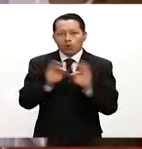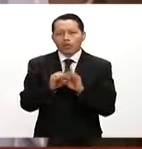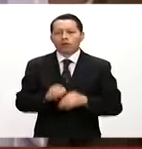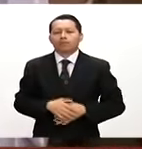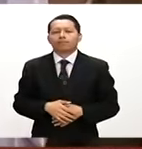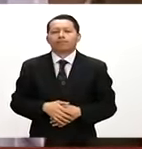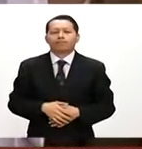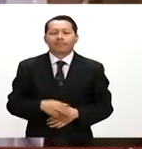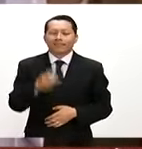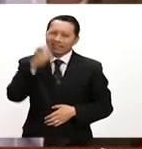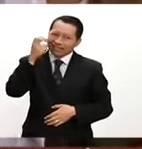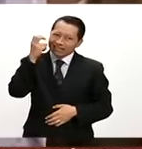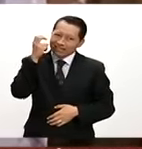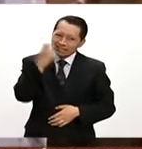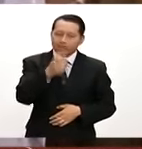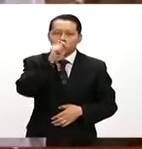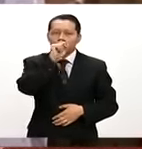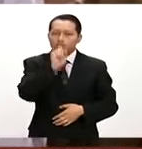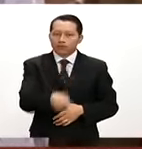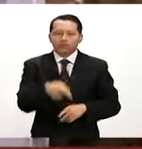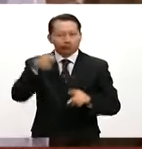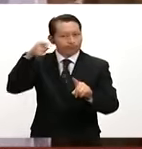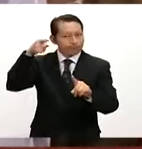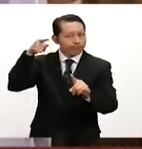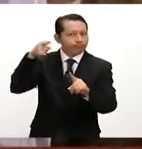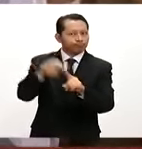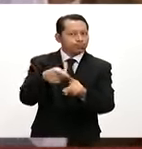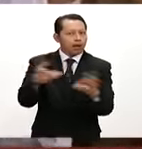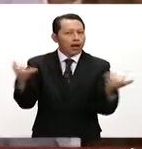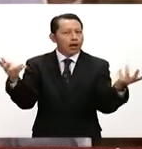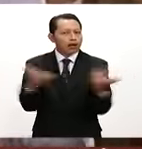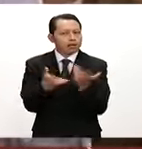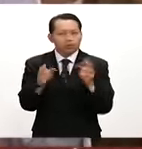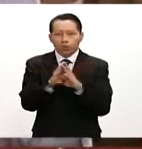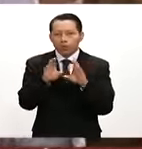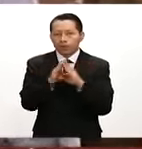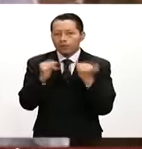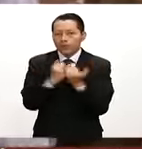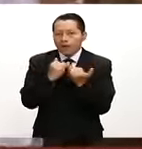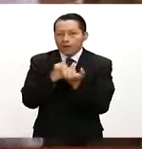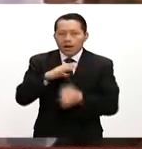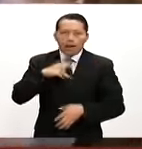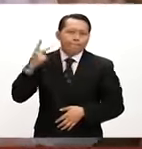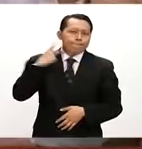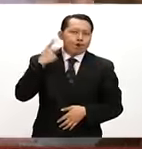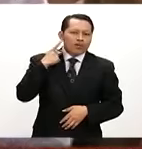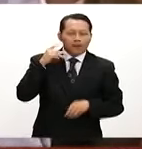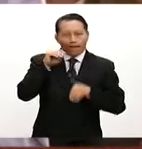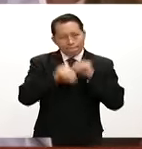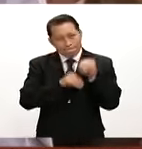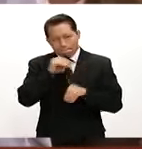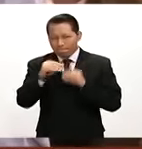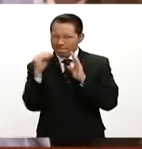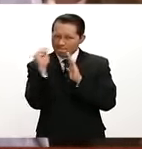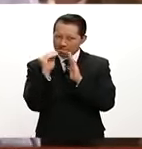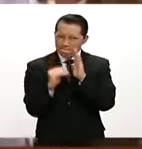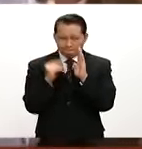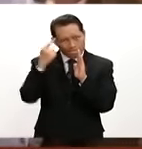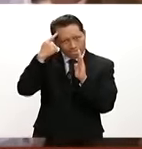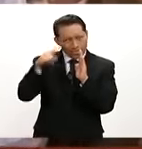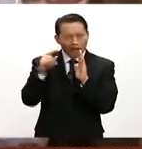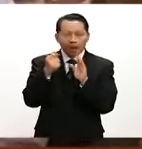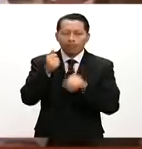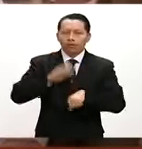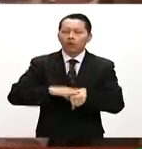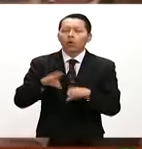Y eso es justamente lo que hemos venido haciendo, dedicando políticas varias dentro de la administración,